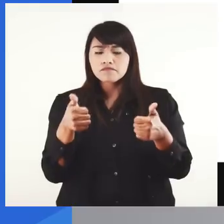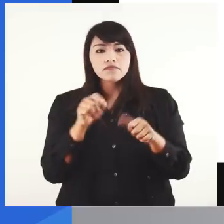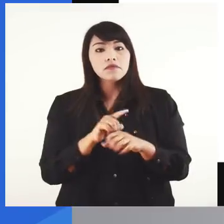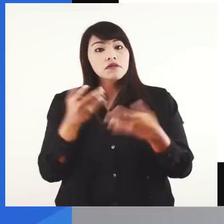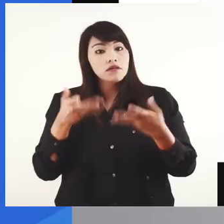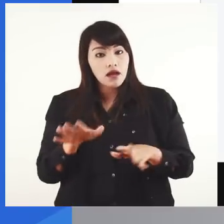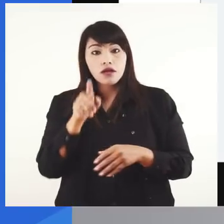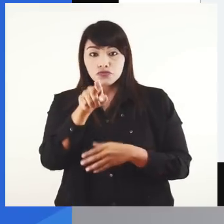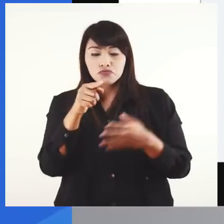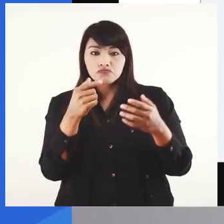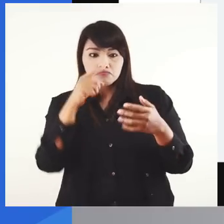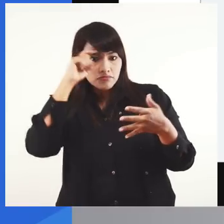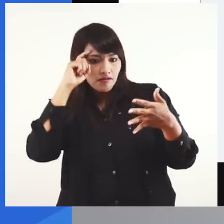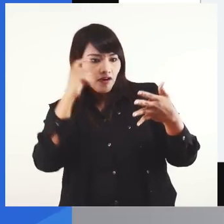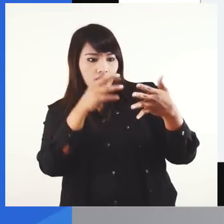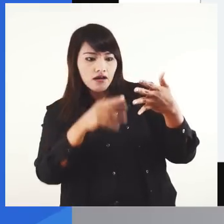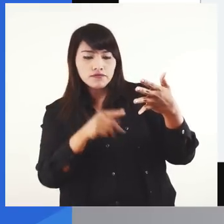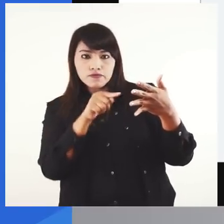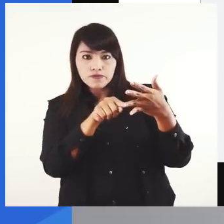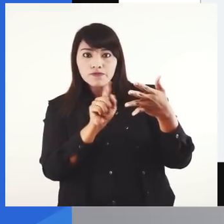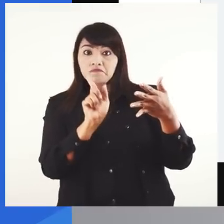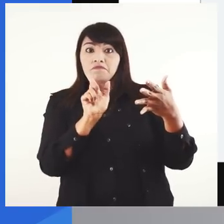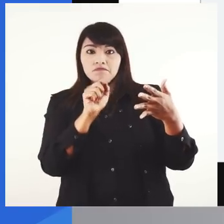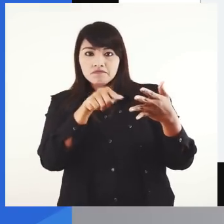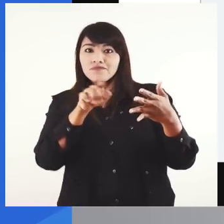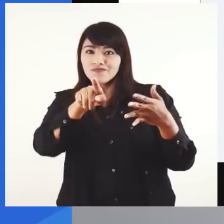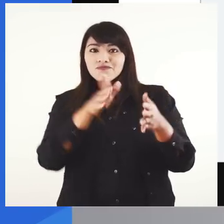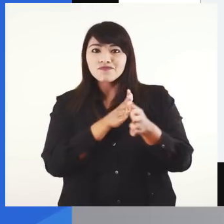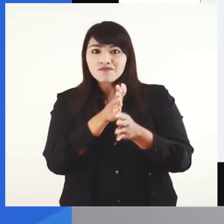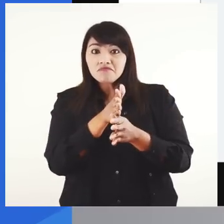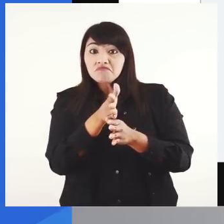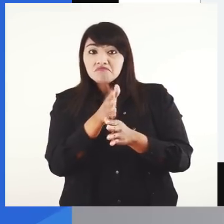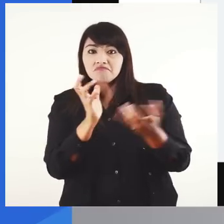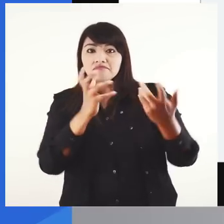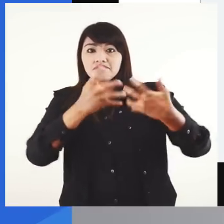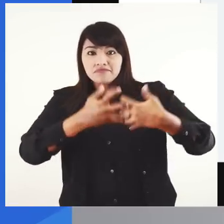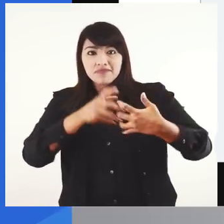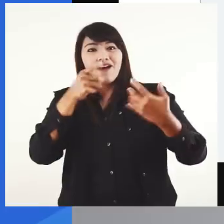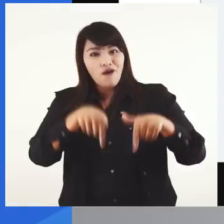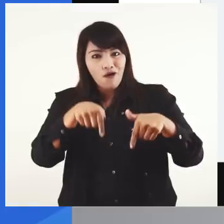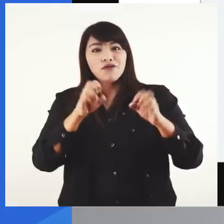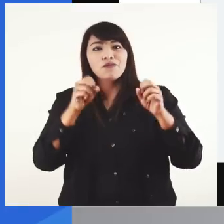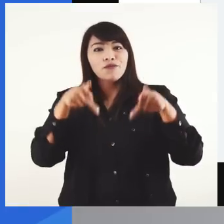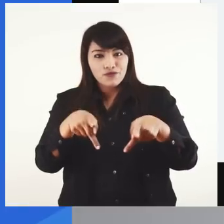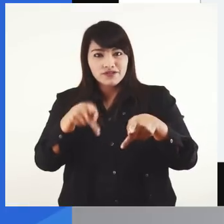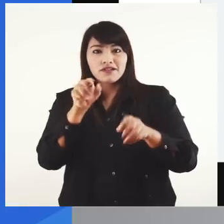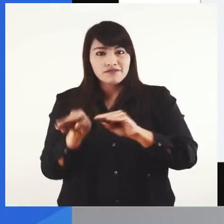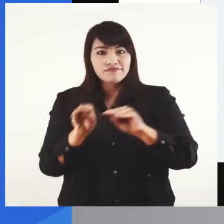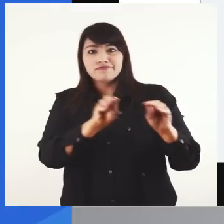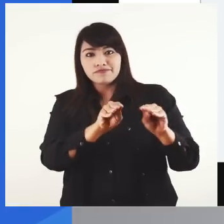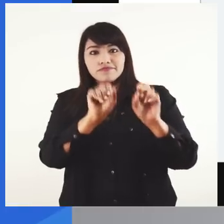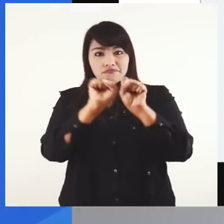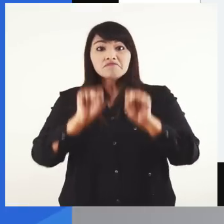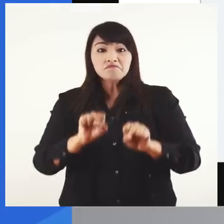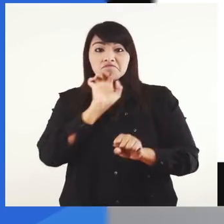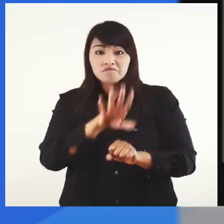Si ya encontraste un empleo que te interese y está acorde a tu perfil académico, es momento de aplicar. El sistema